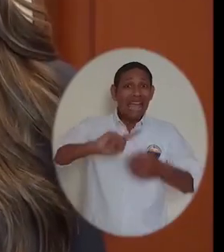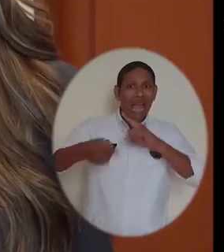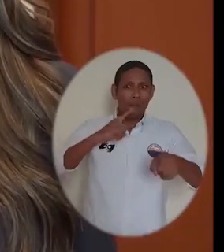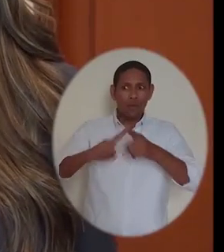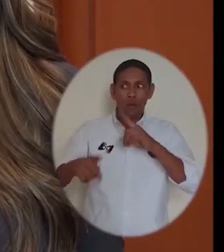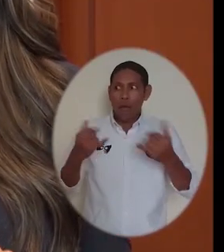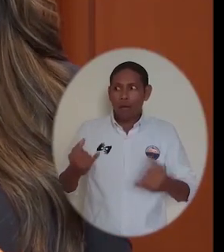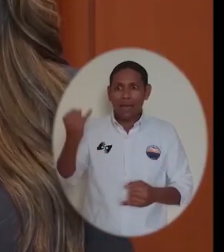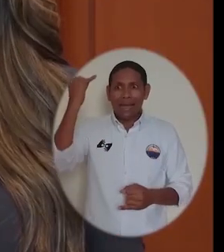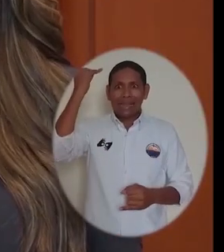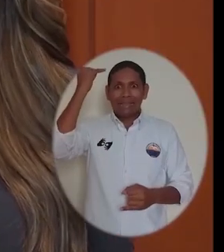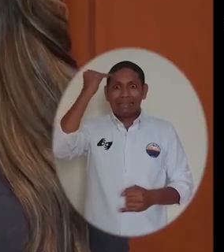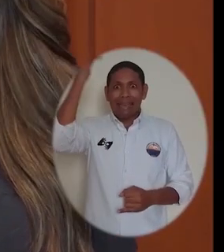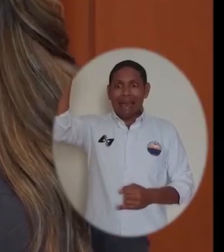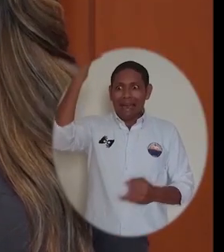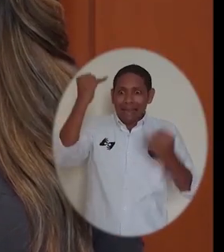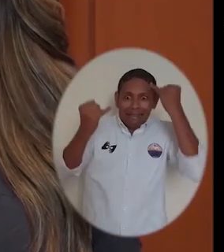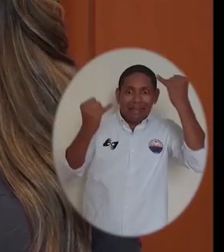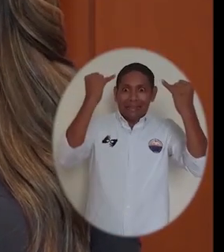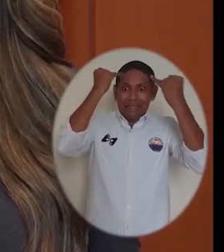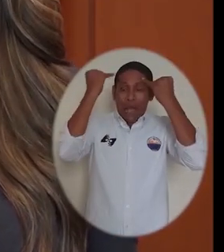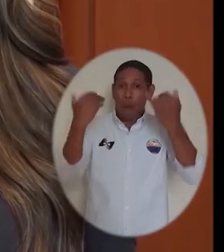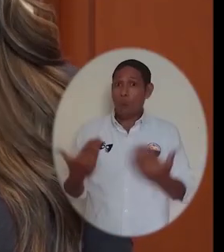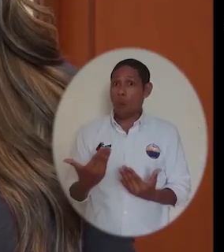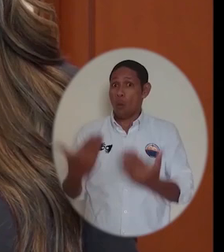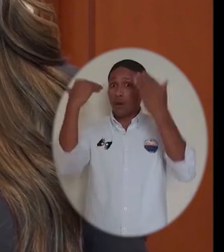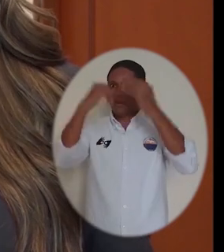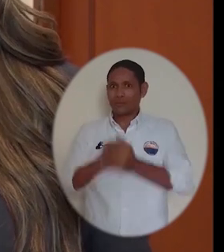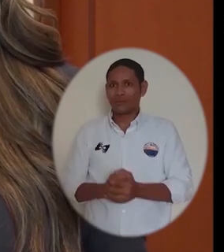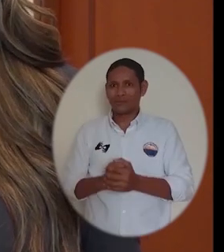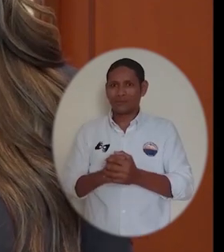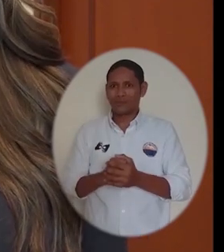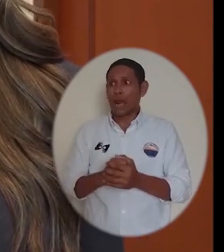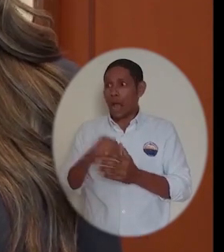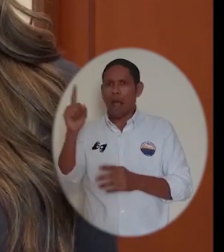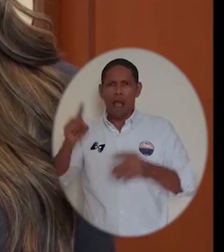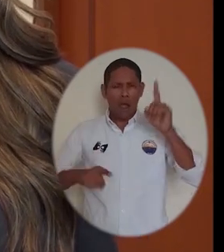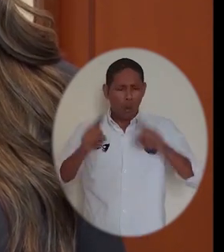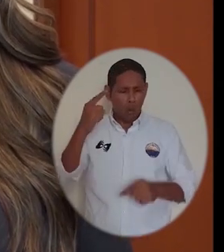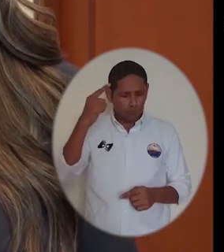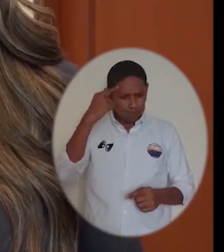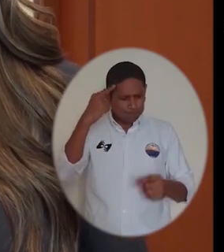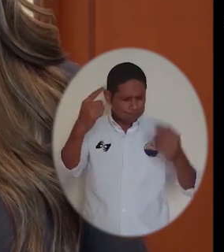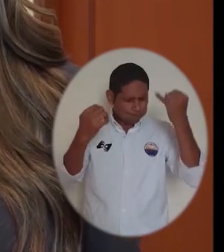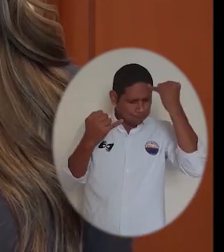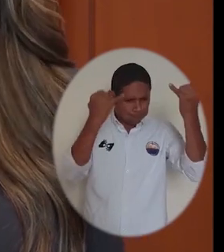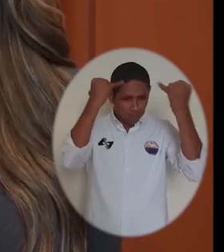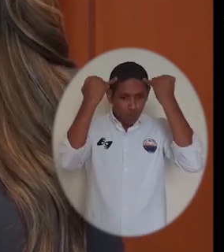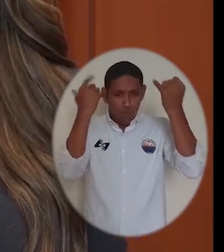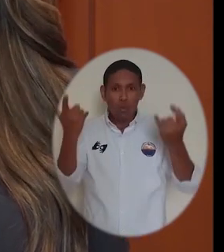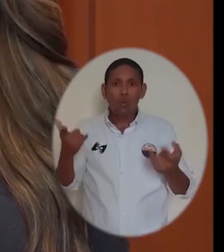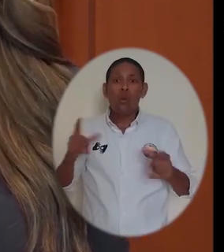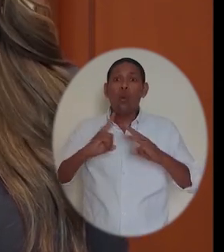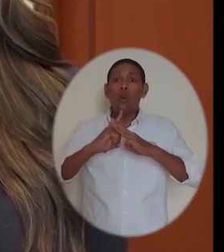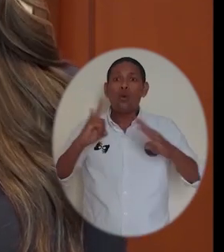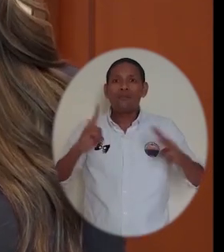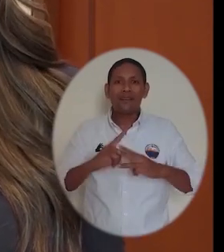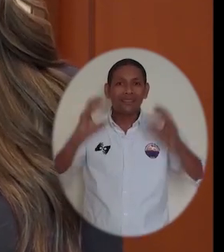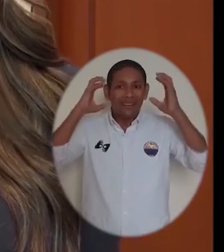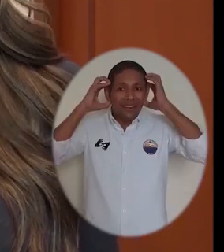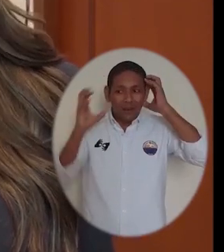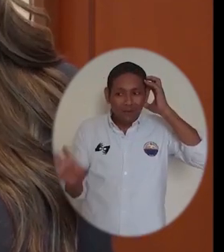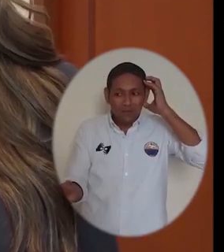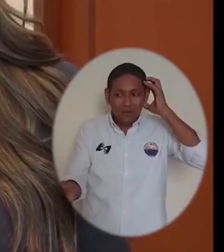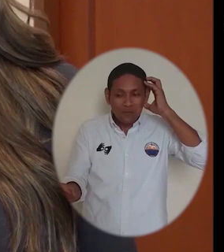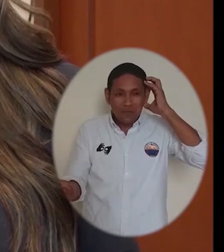Amigos en tiempos de crisis la creatividad se convierte en nuestro mejor aliado es así que a través de la iniciativa Aprende con Unimagdalena